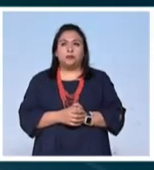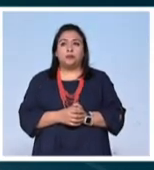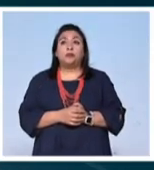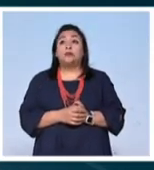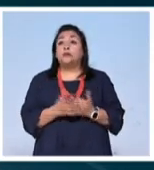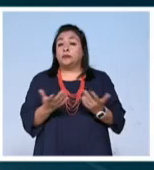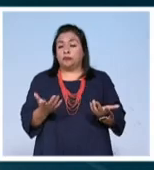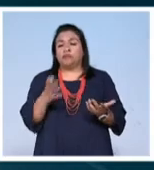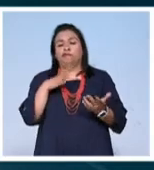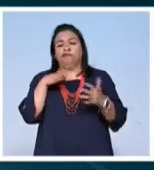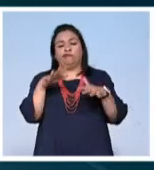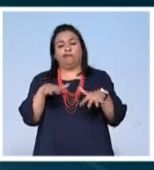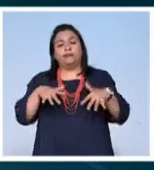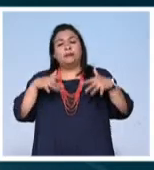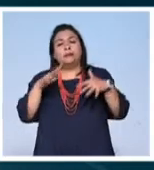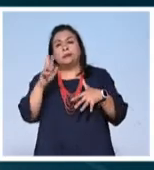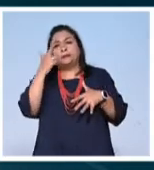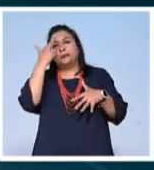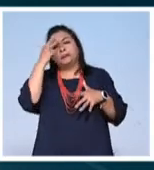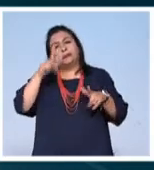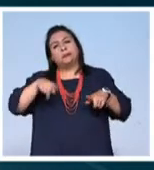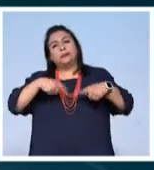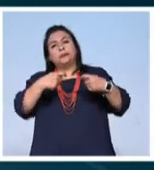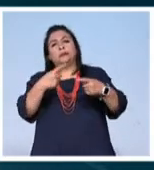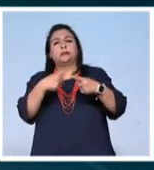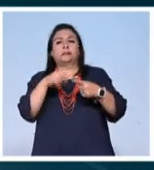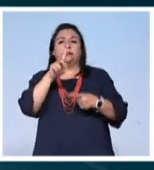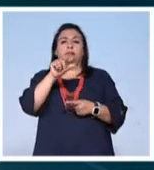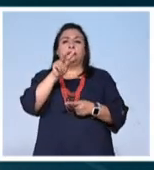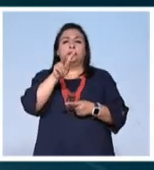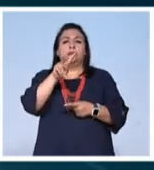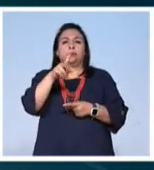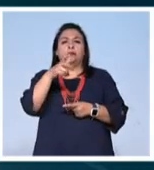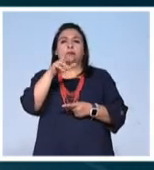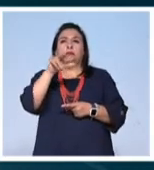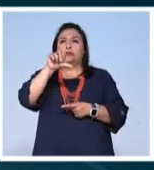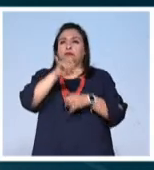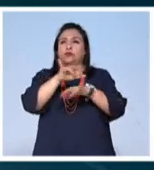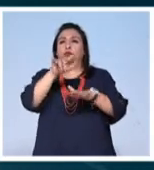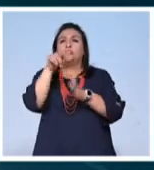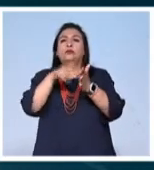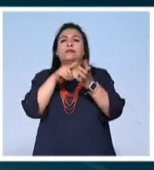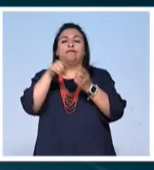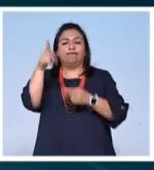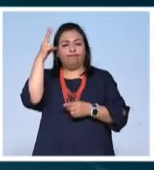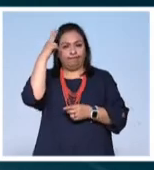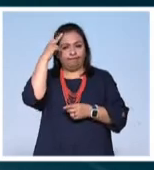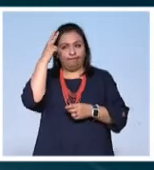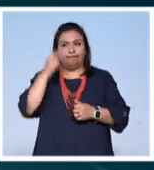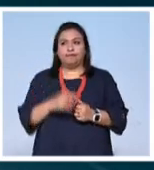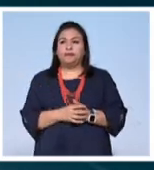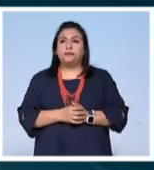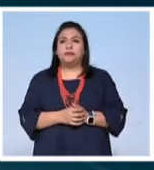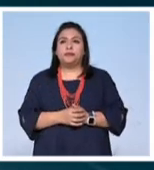Y con una ceremonia recuerdan el legado de David Huerta. Esta es la información desde el Coloso de Mármol.